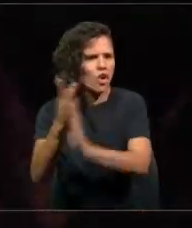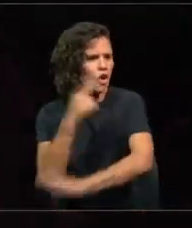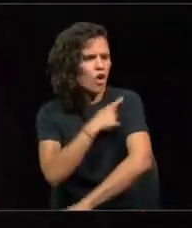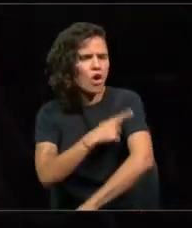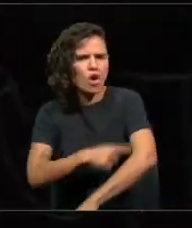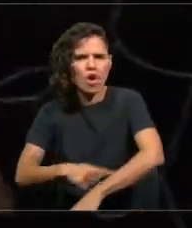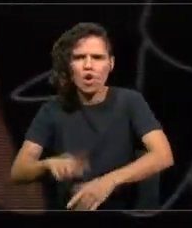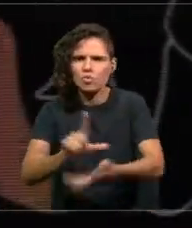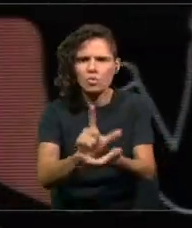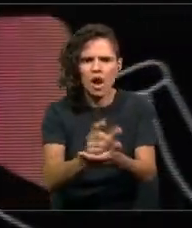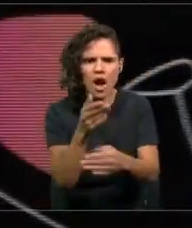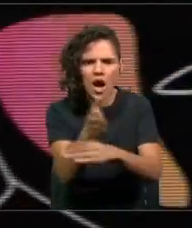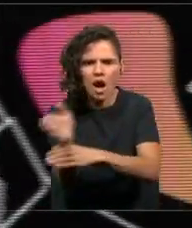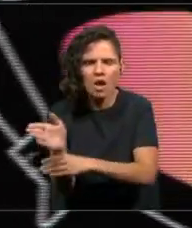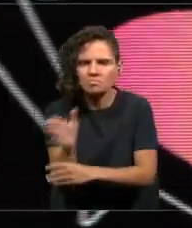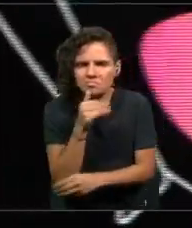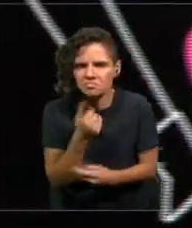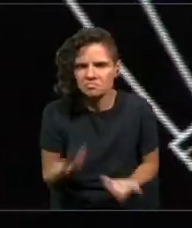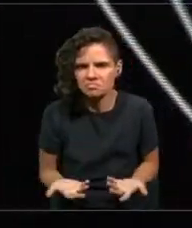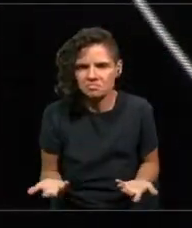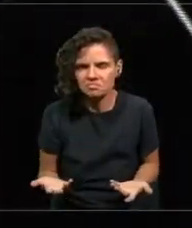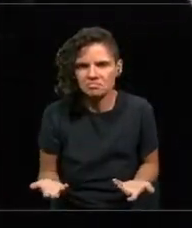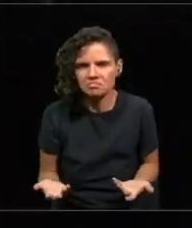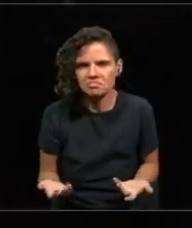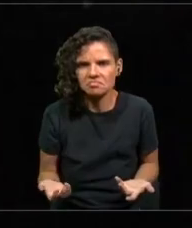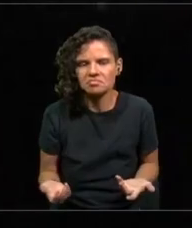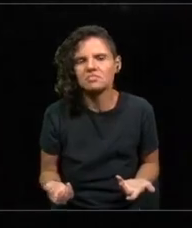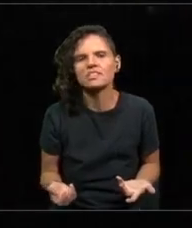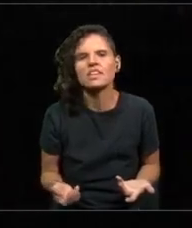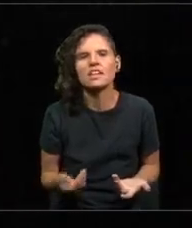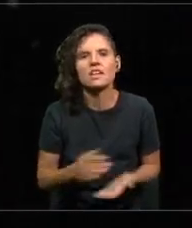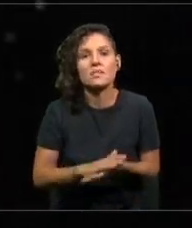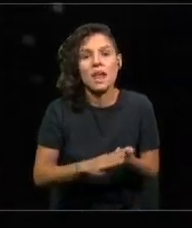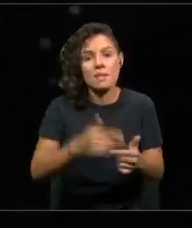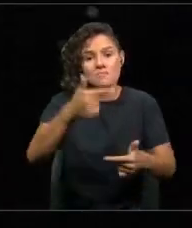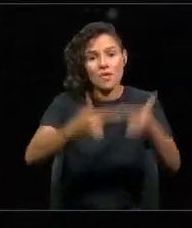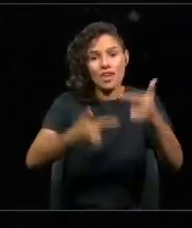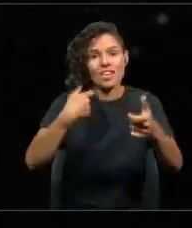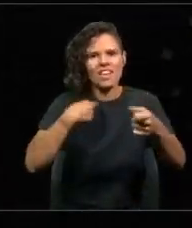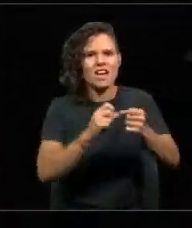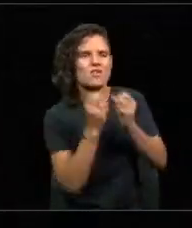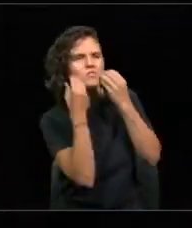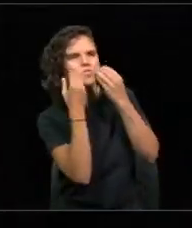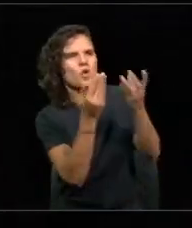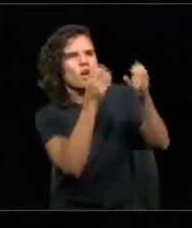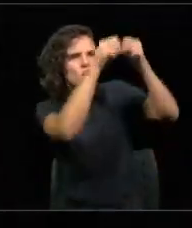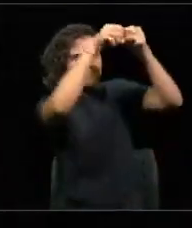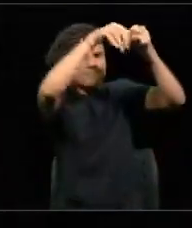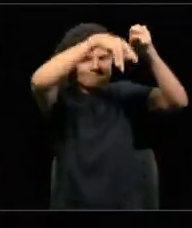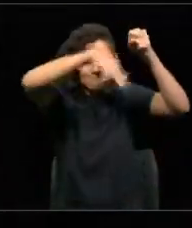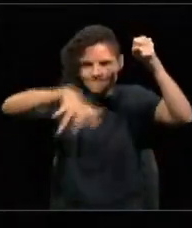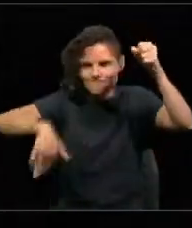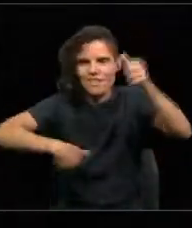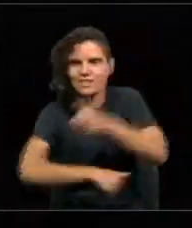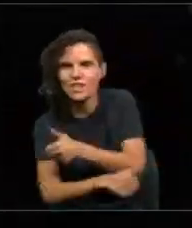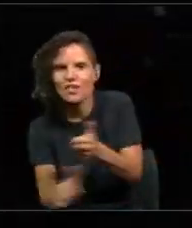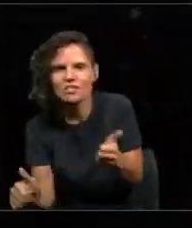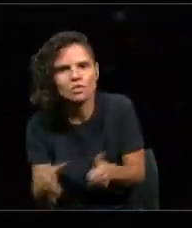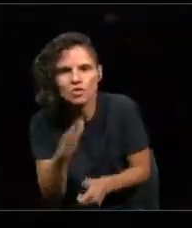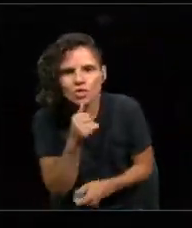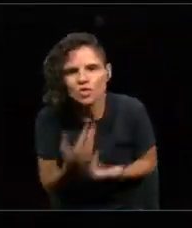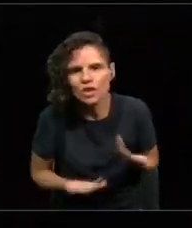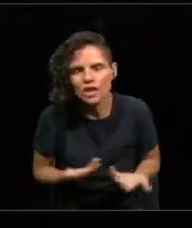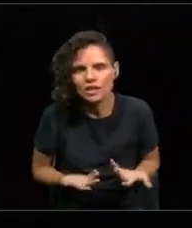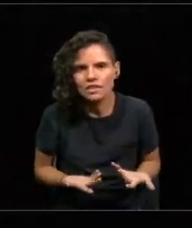La maravilla o la aspiración de la política del chorreo no llegó a todos. Y eso de alguna manera nos obliga no